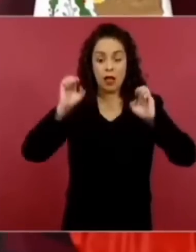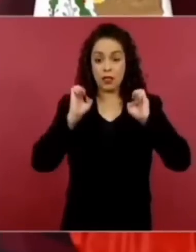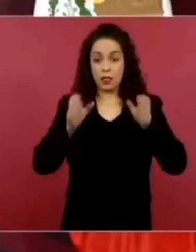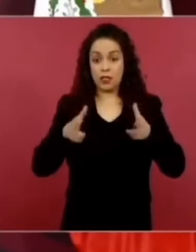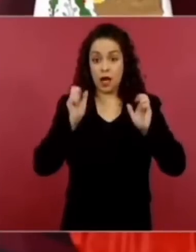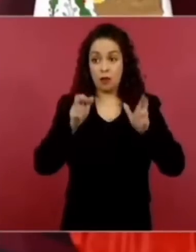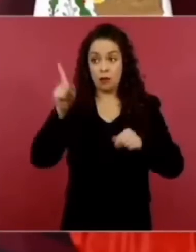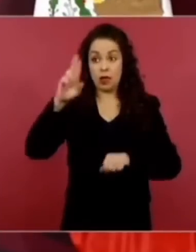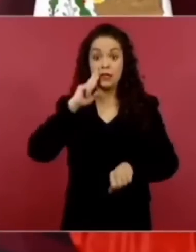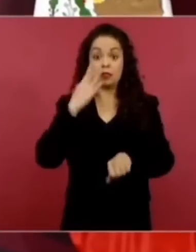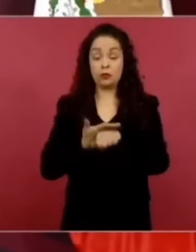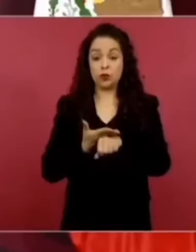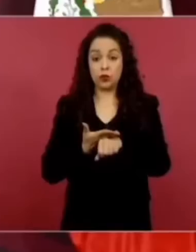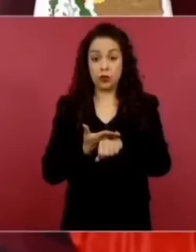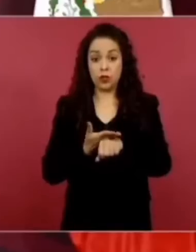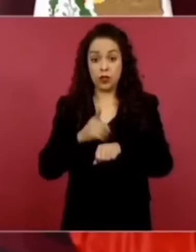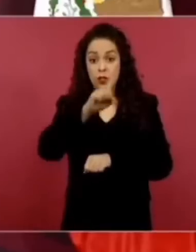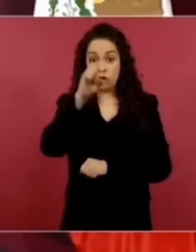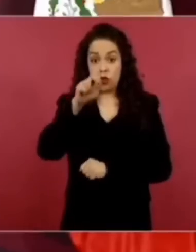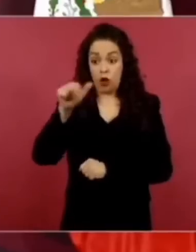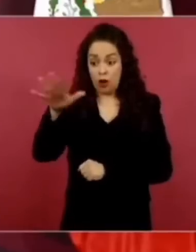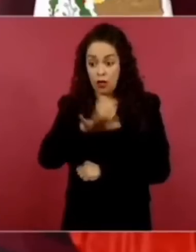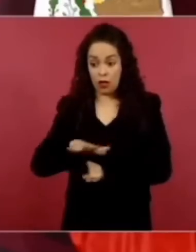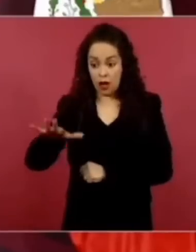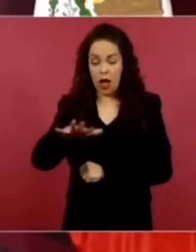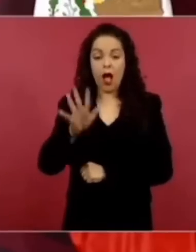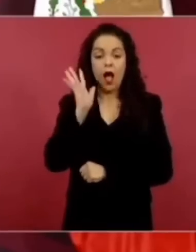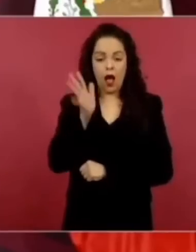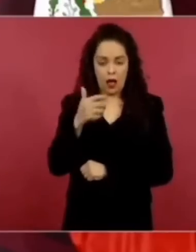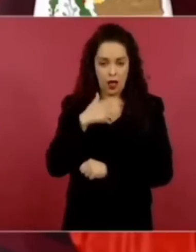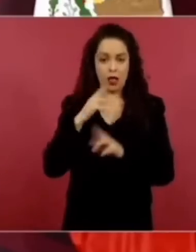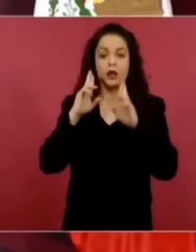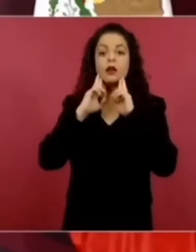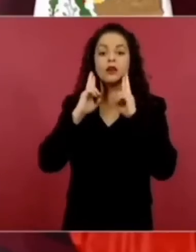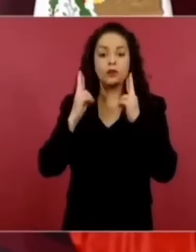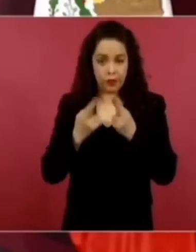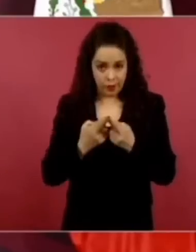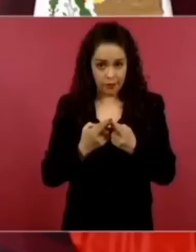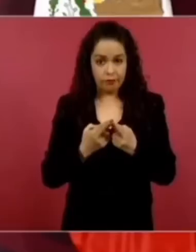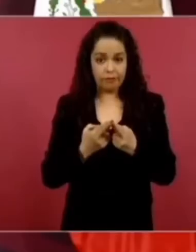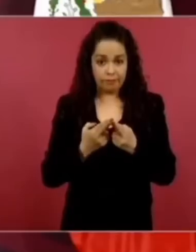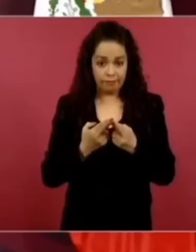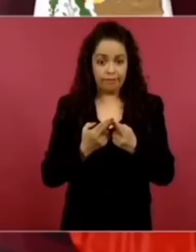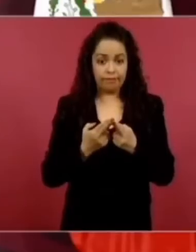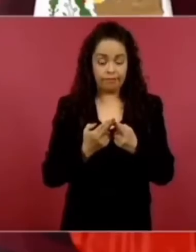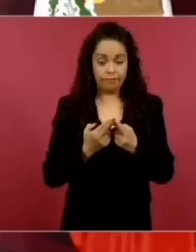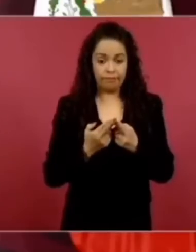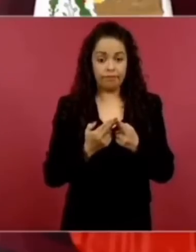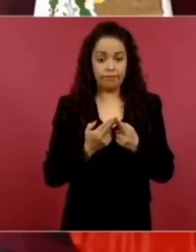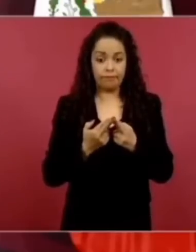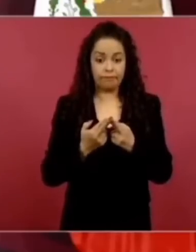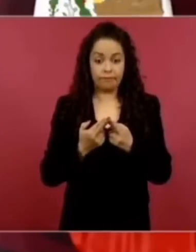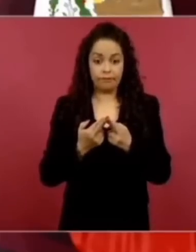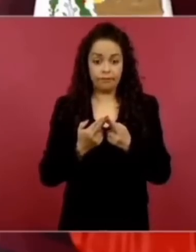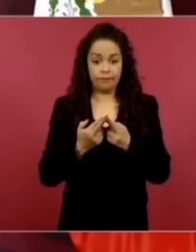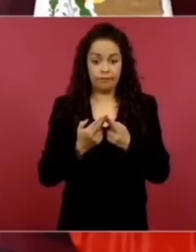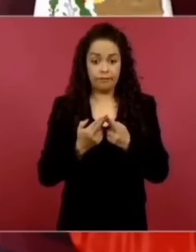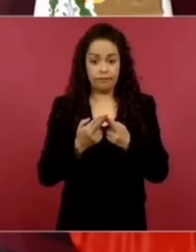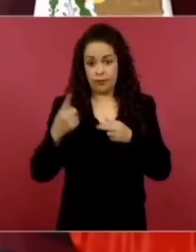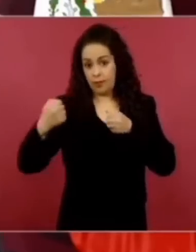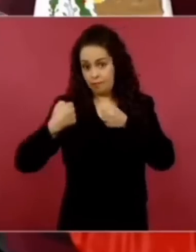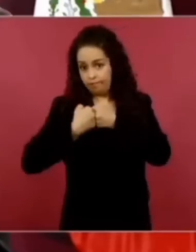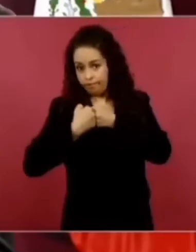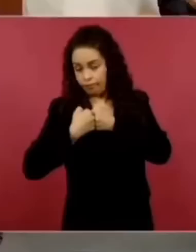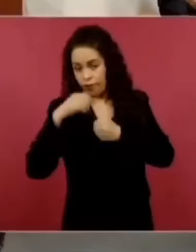encargada de la zona. Están allá en frontera con